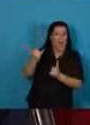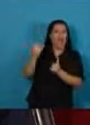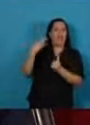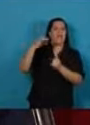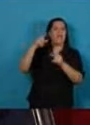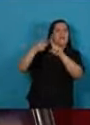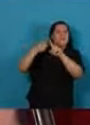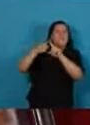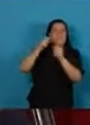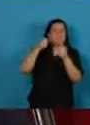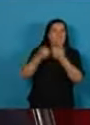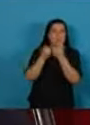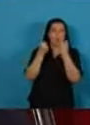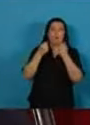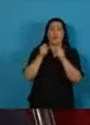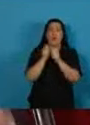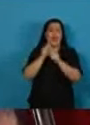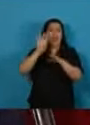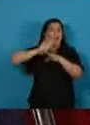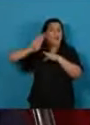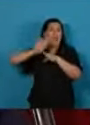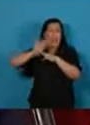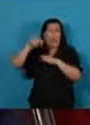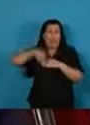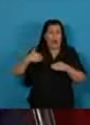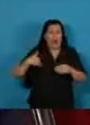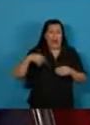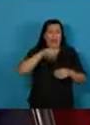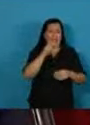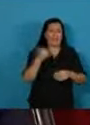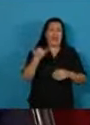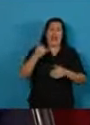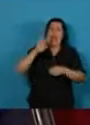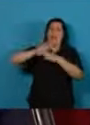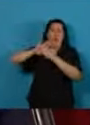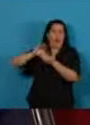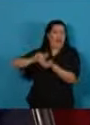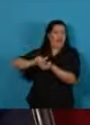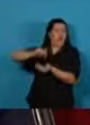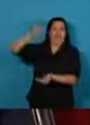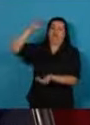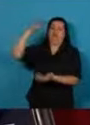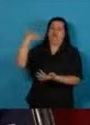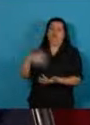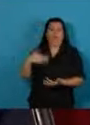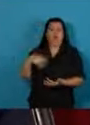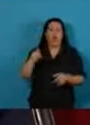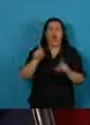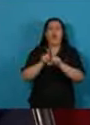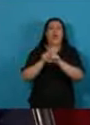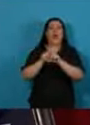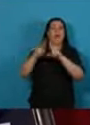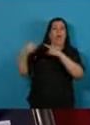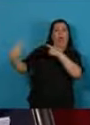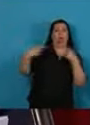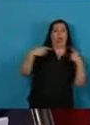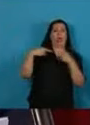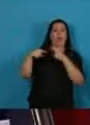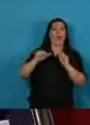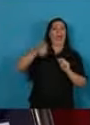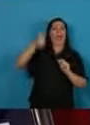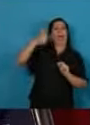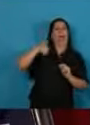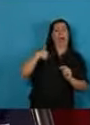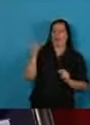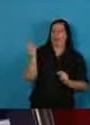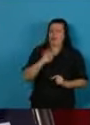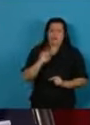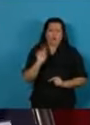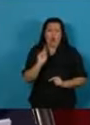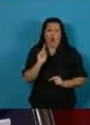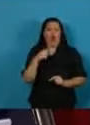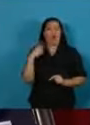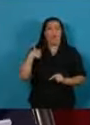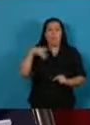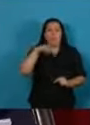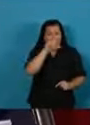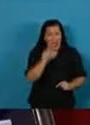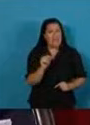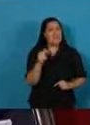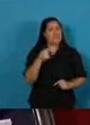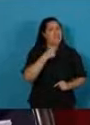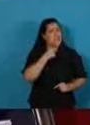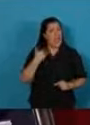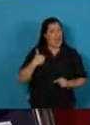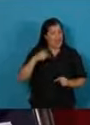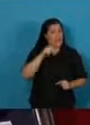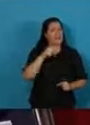problema de una deuda insostenible que hoy tiene Argentina no es una cuestión de ganarle una disputa a nadie. El país tiene la voluntad de